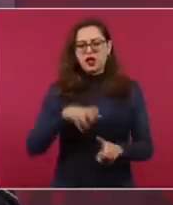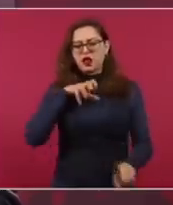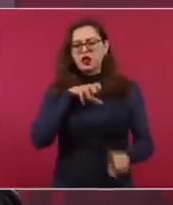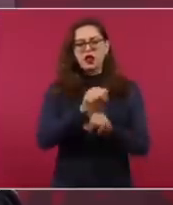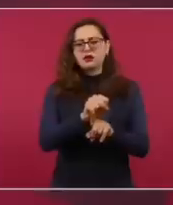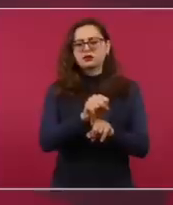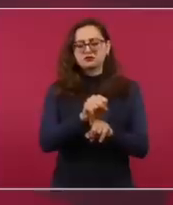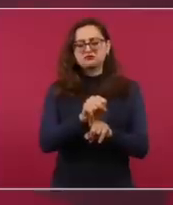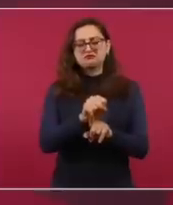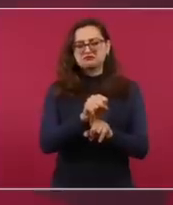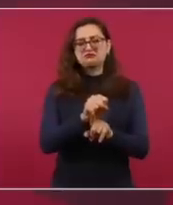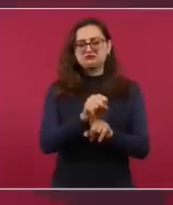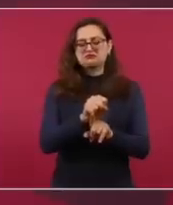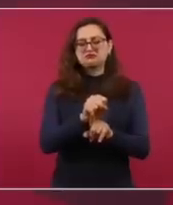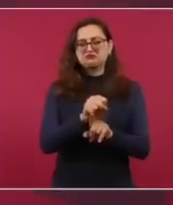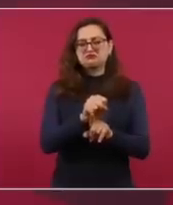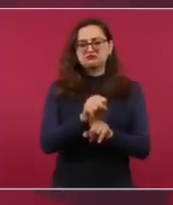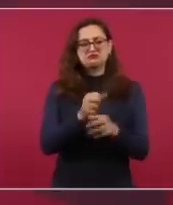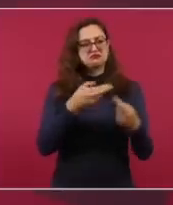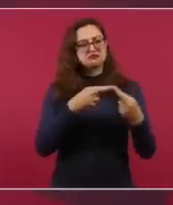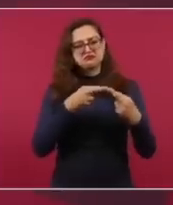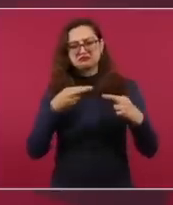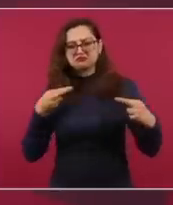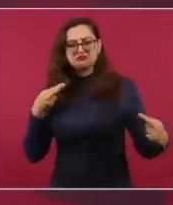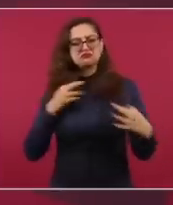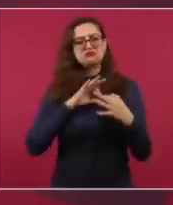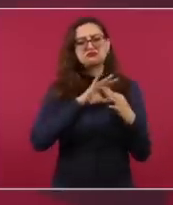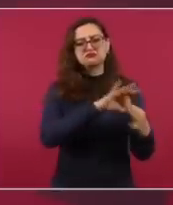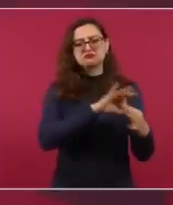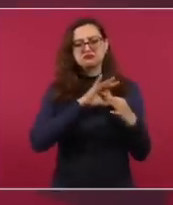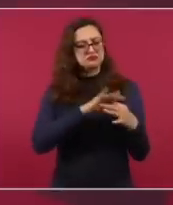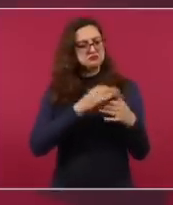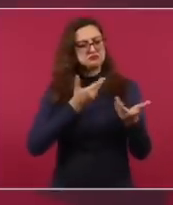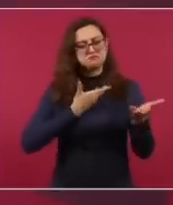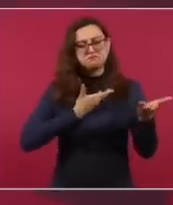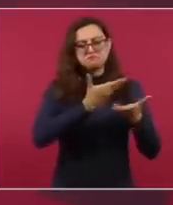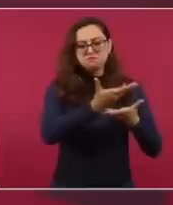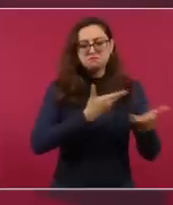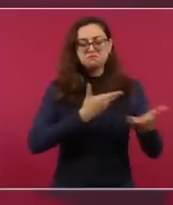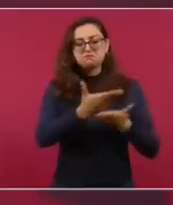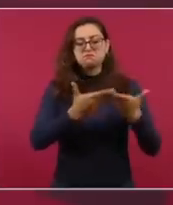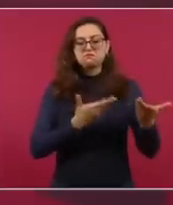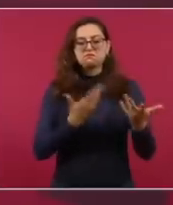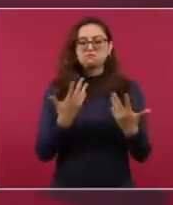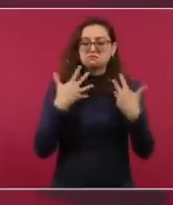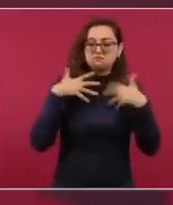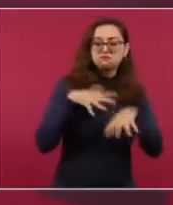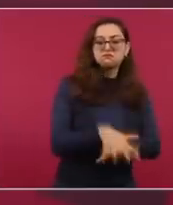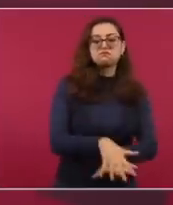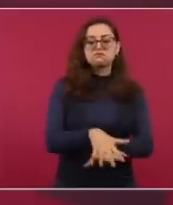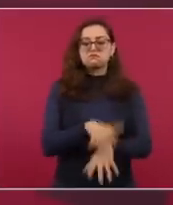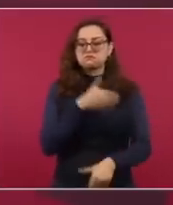esa relación de cooperación, de integración, de inversión